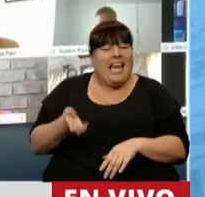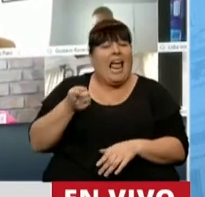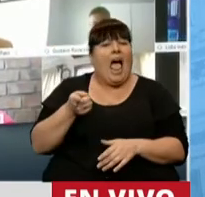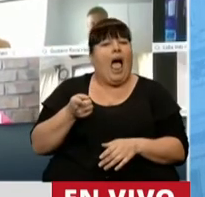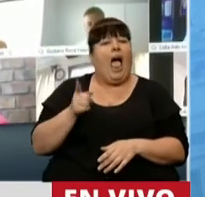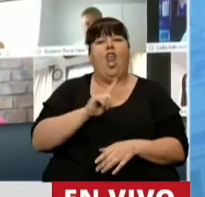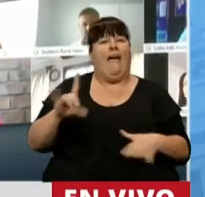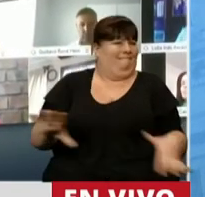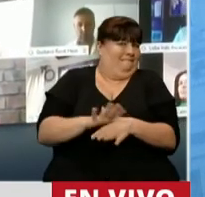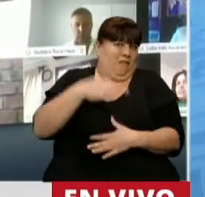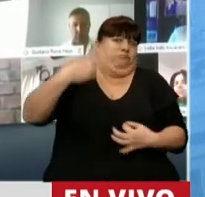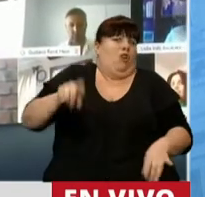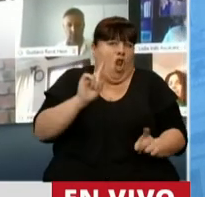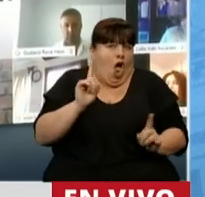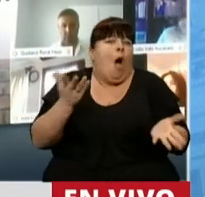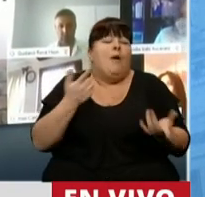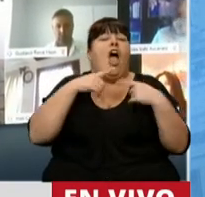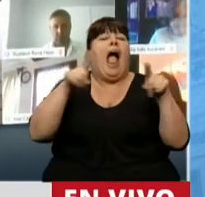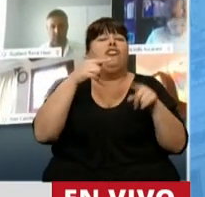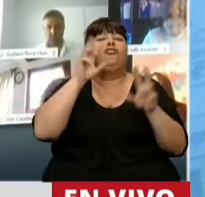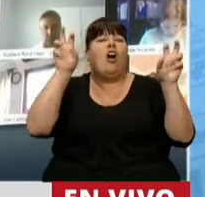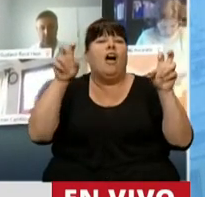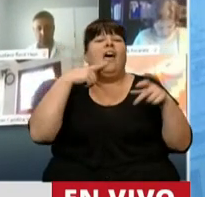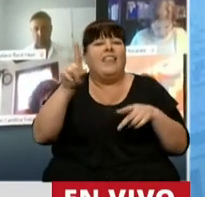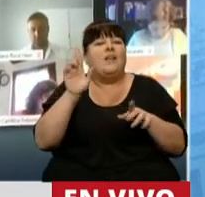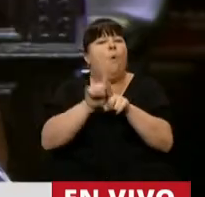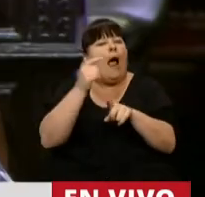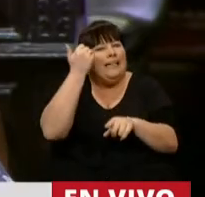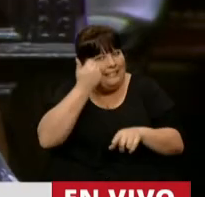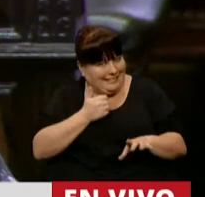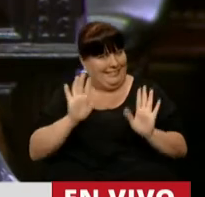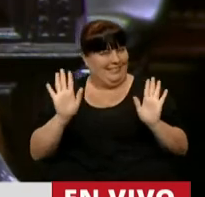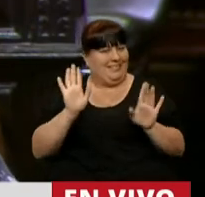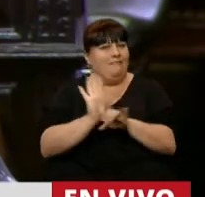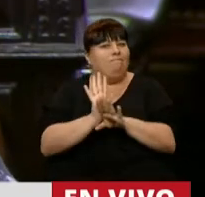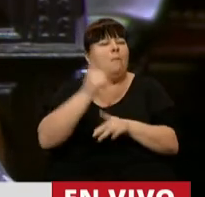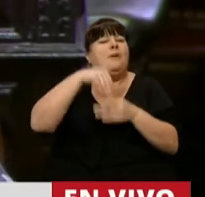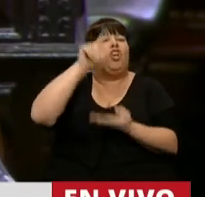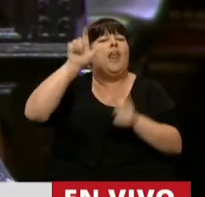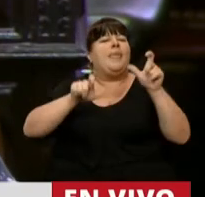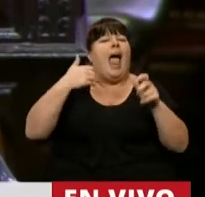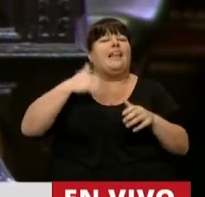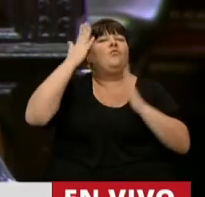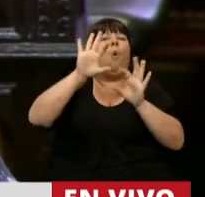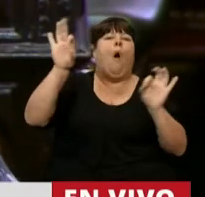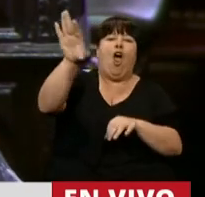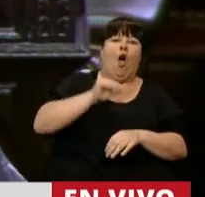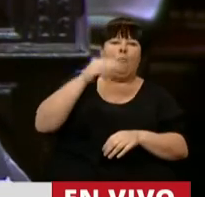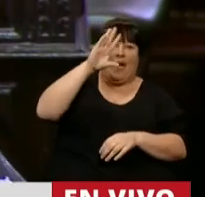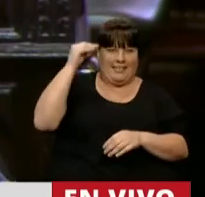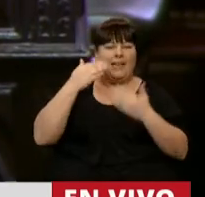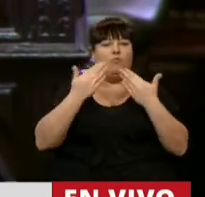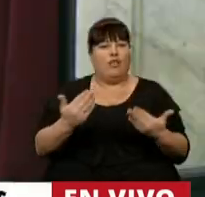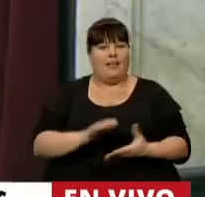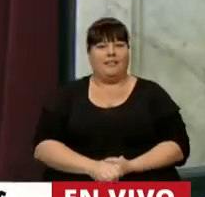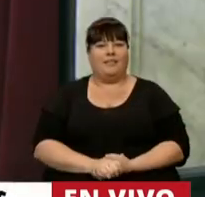no es perfecta, pero como dice la canción, se acerca a lo que simplemente millones de argentinos soñamos. Muchas gracias.